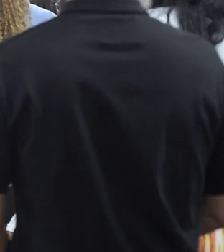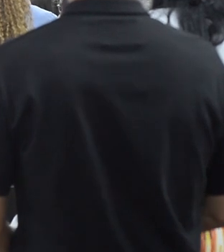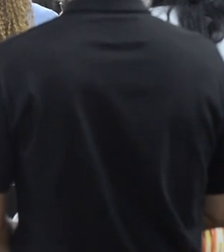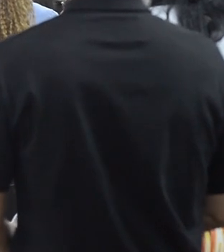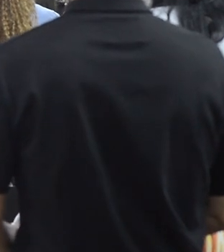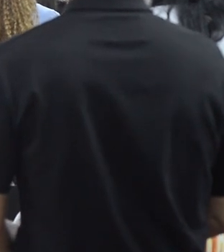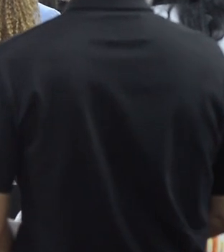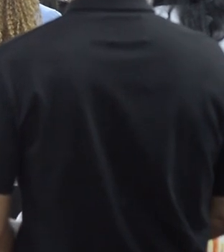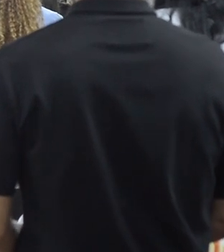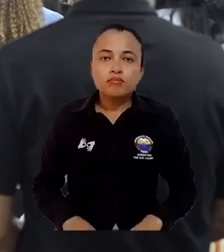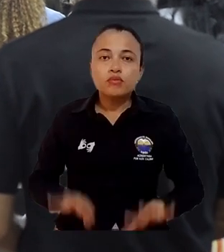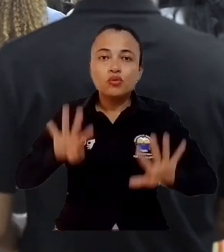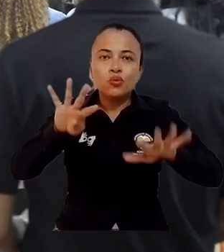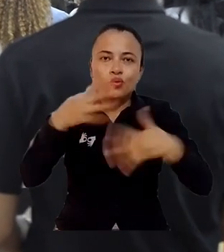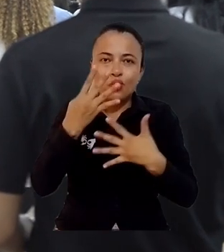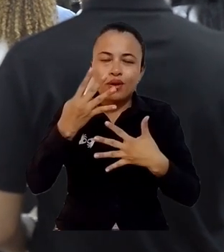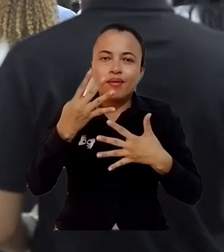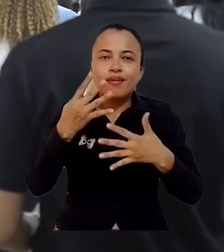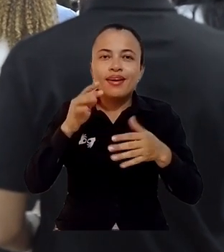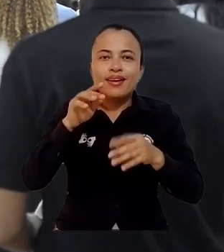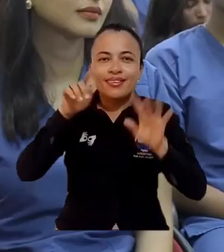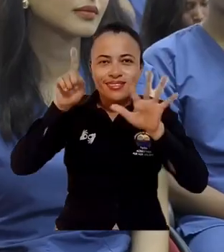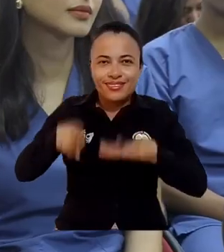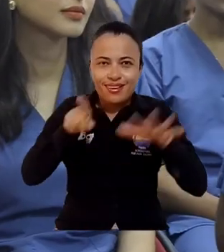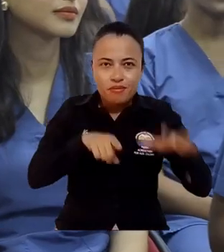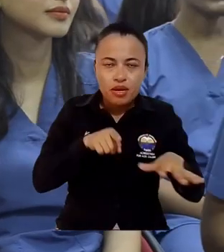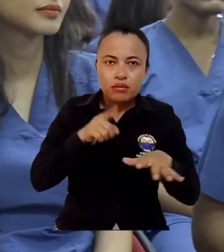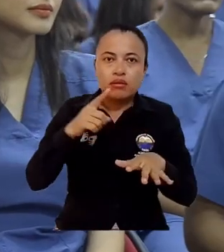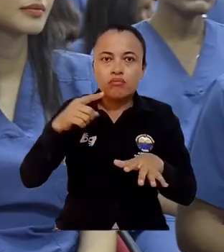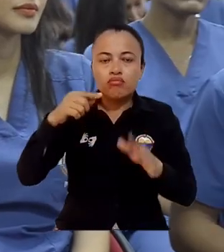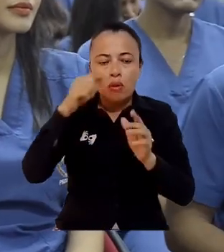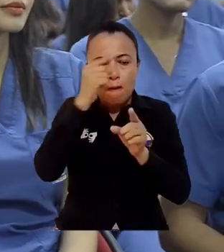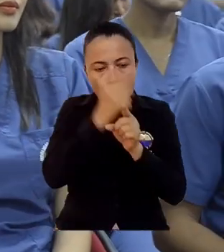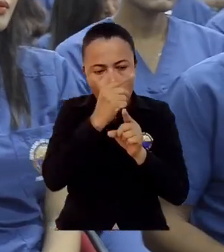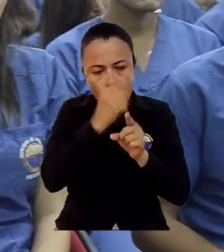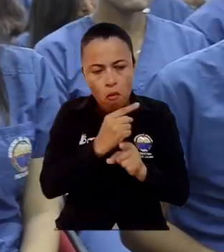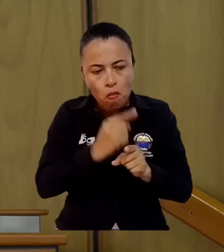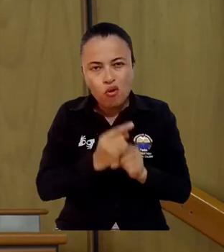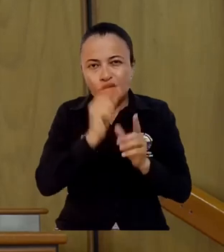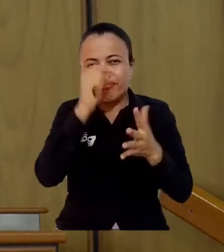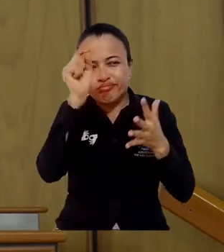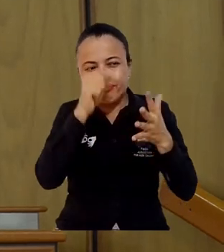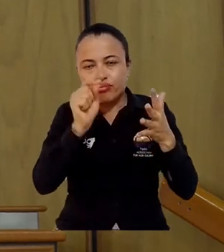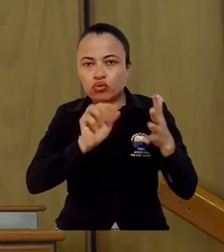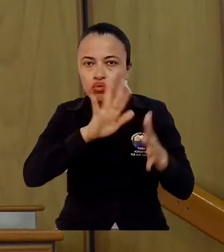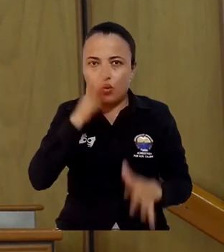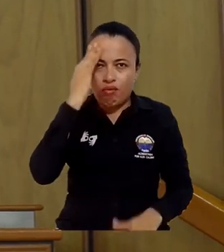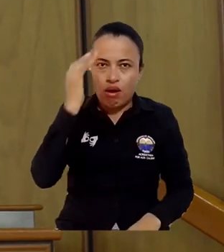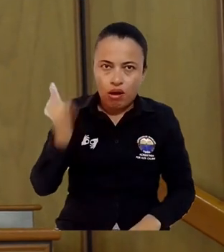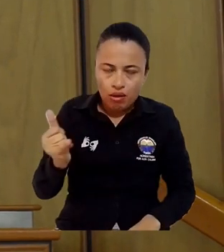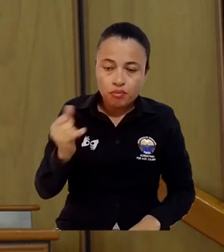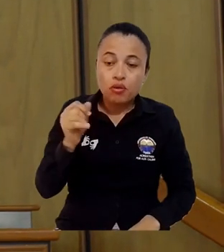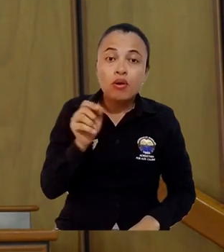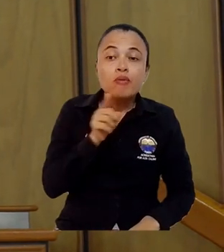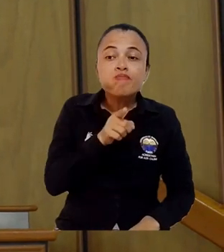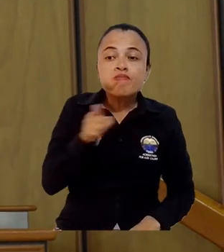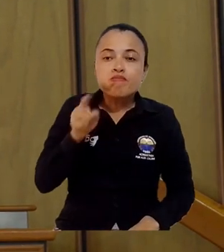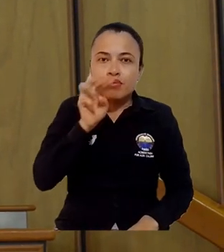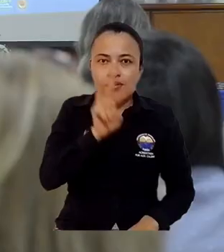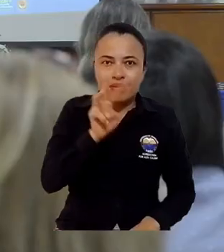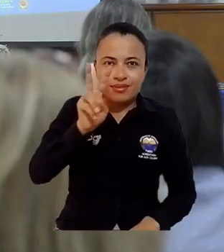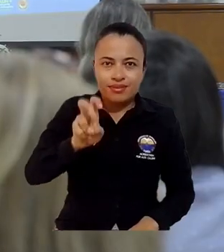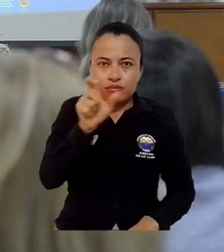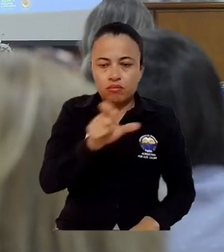Tras cumplir con los requisitos académicos durante nueve semestres, 37 estudiantes del programa de psicología recibieron las